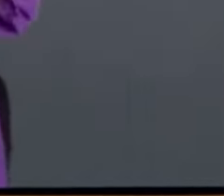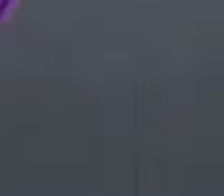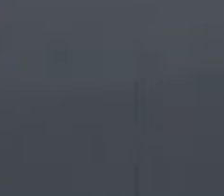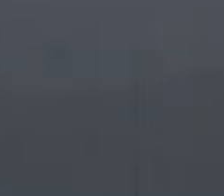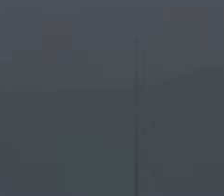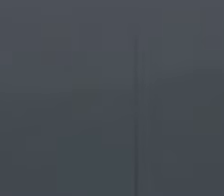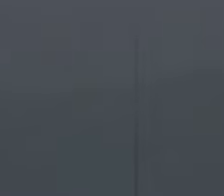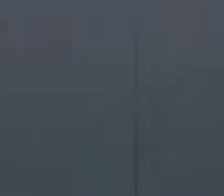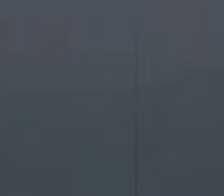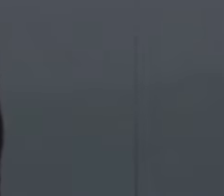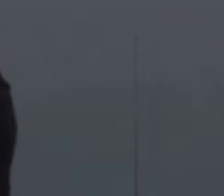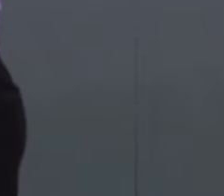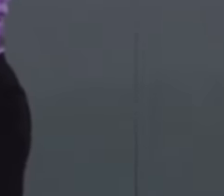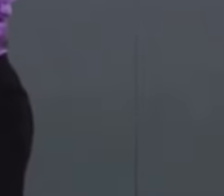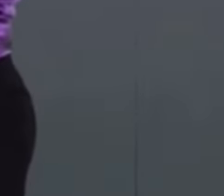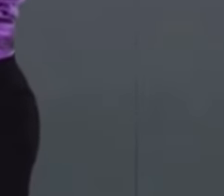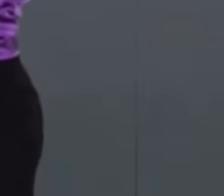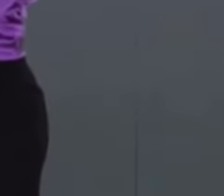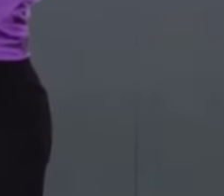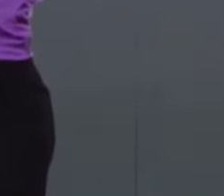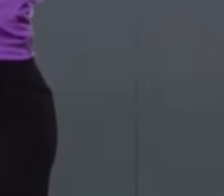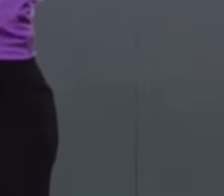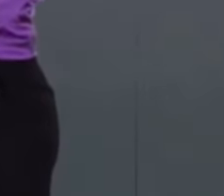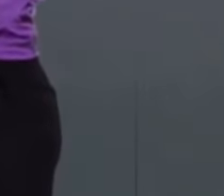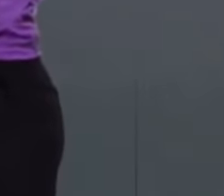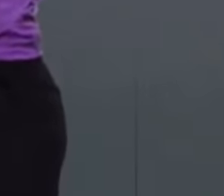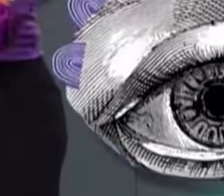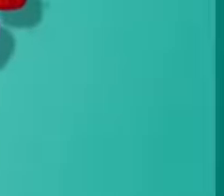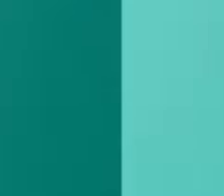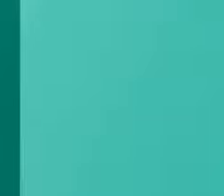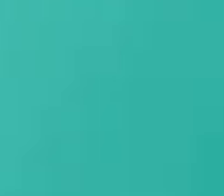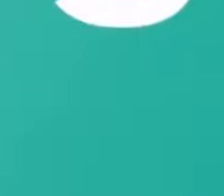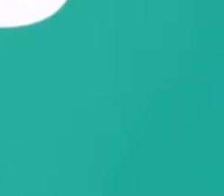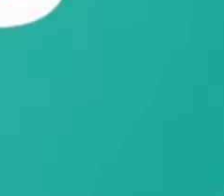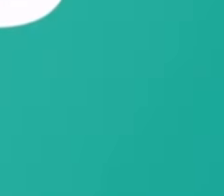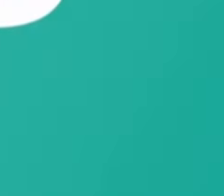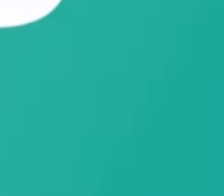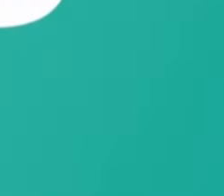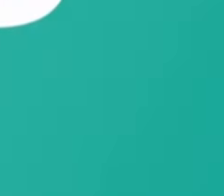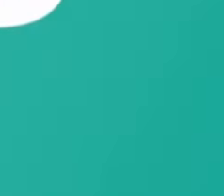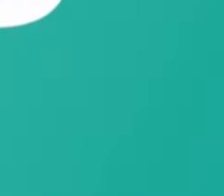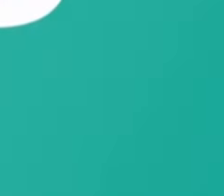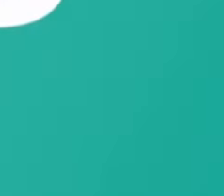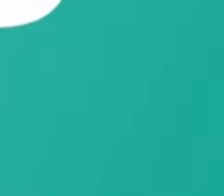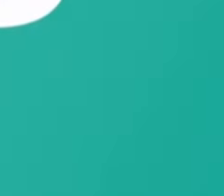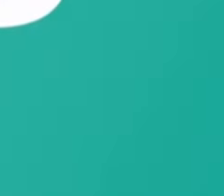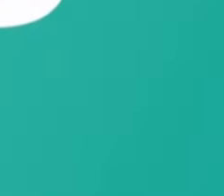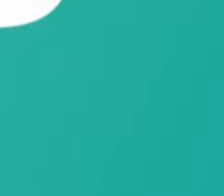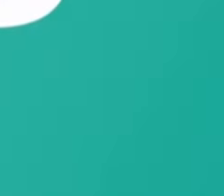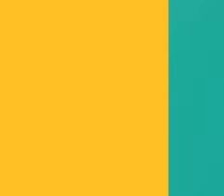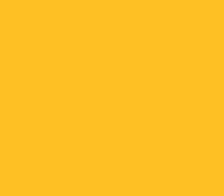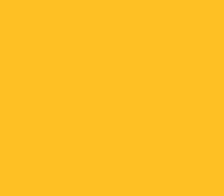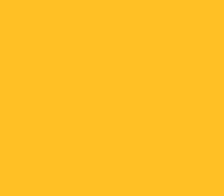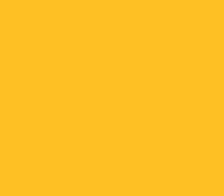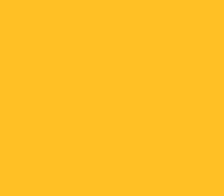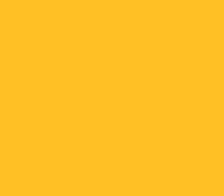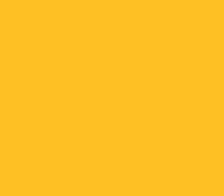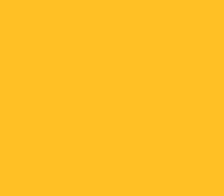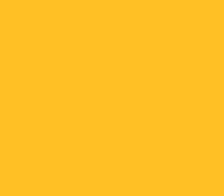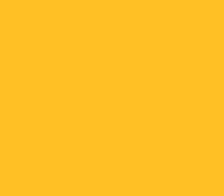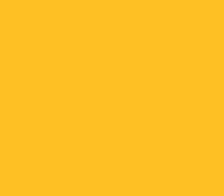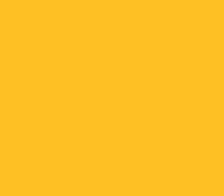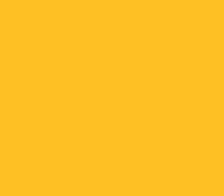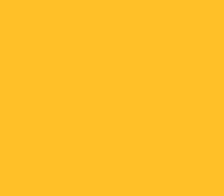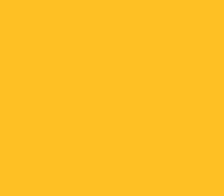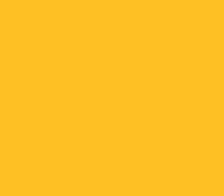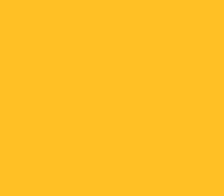entretenimiento junto a Paula Echevarría, Rosario Collazo y Alejo Piazza. El Libby. De lunes a viernes a